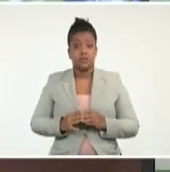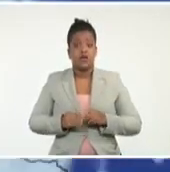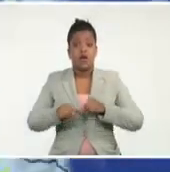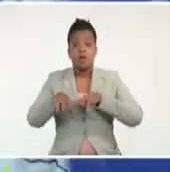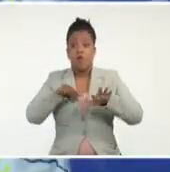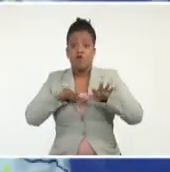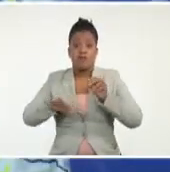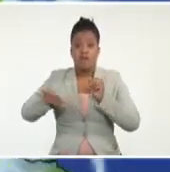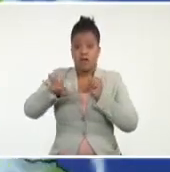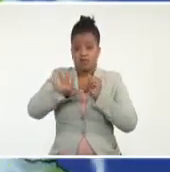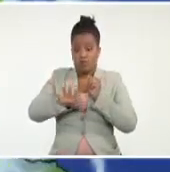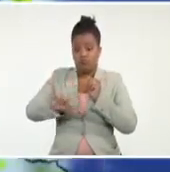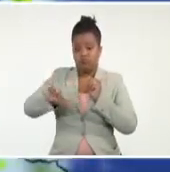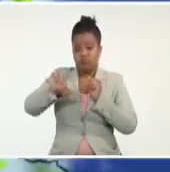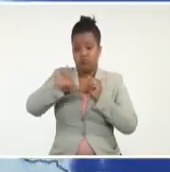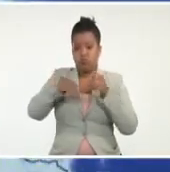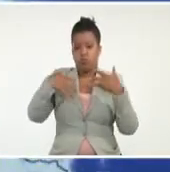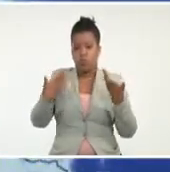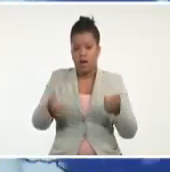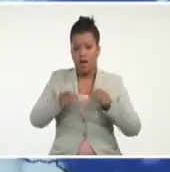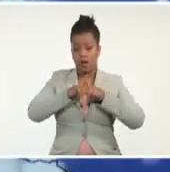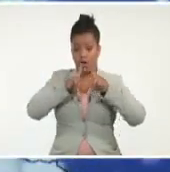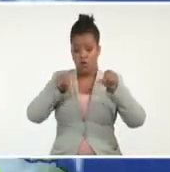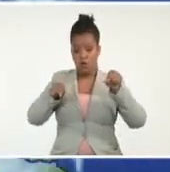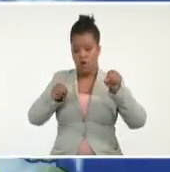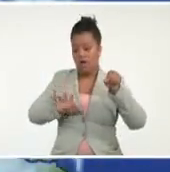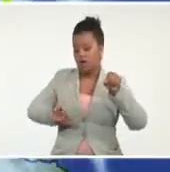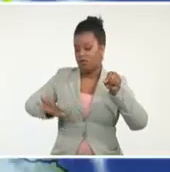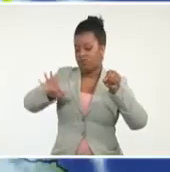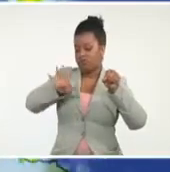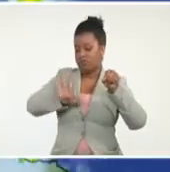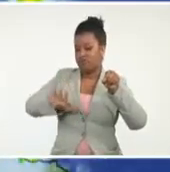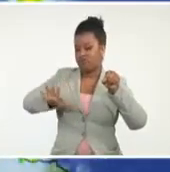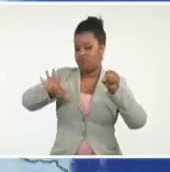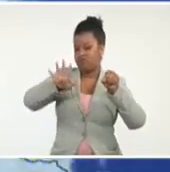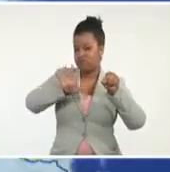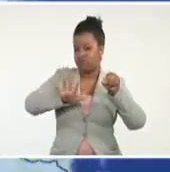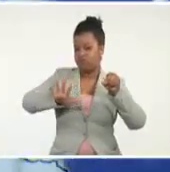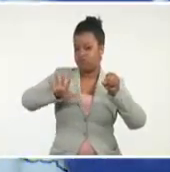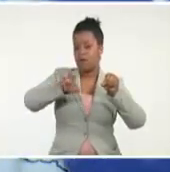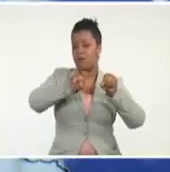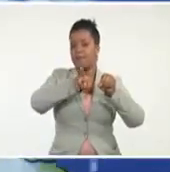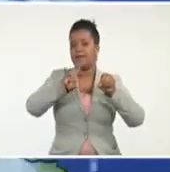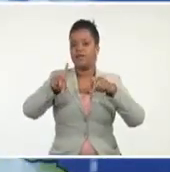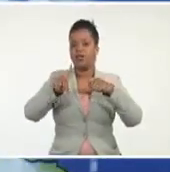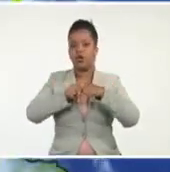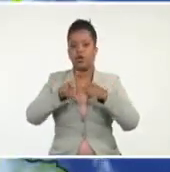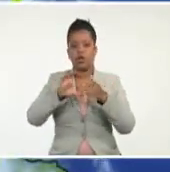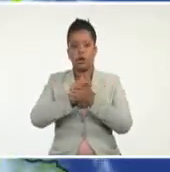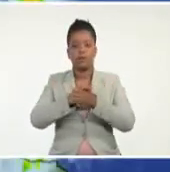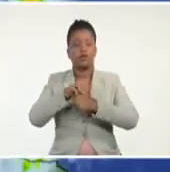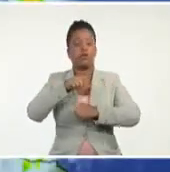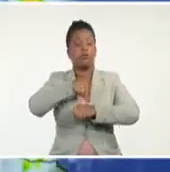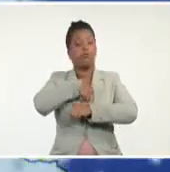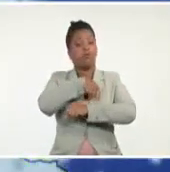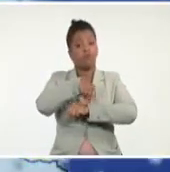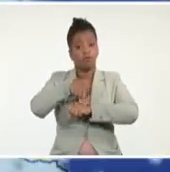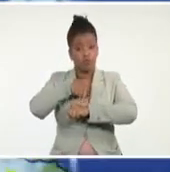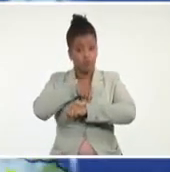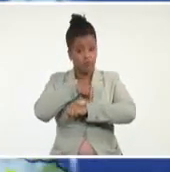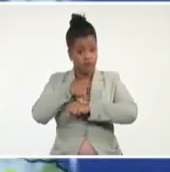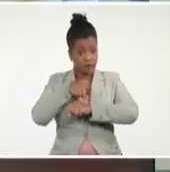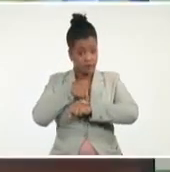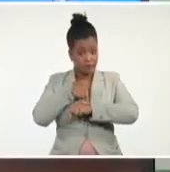movimiento al noroeste, a 22 kilómetros por hora. Bueno,